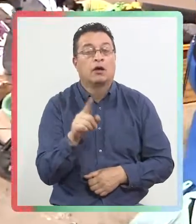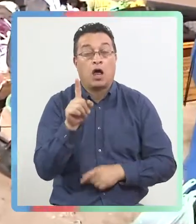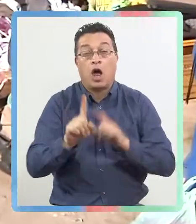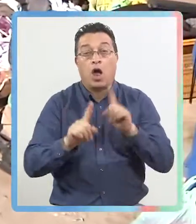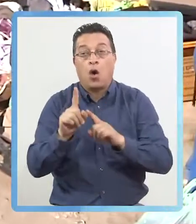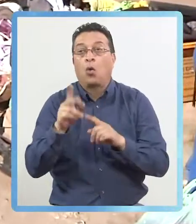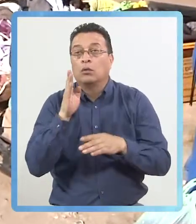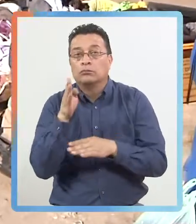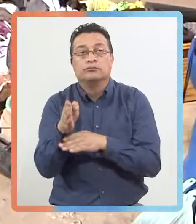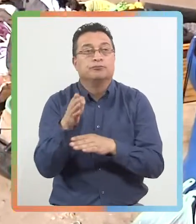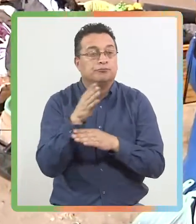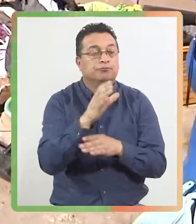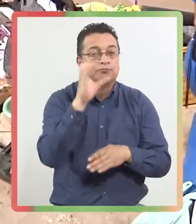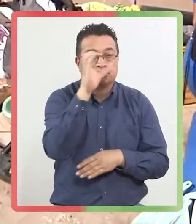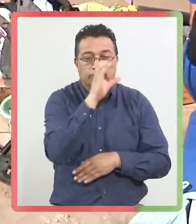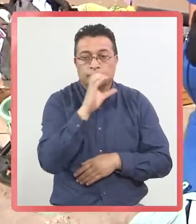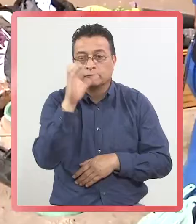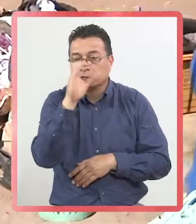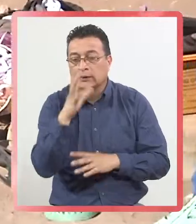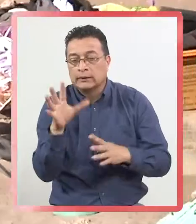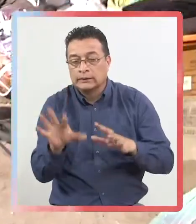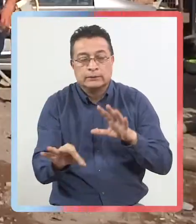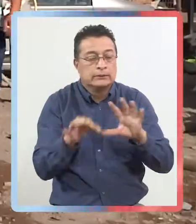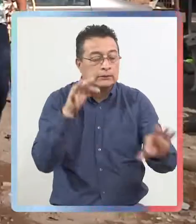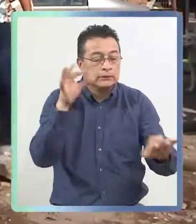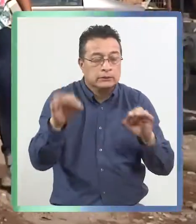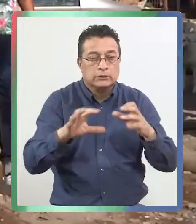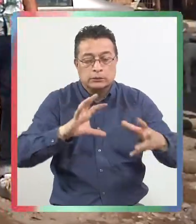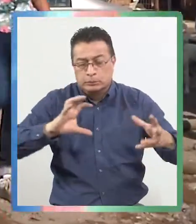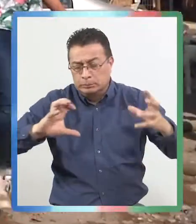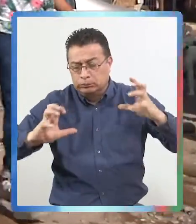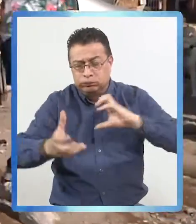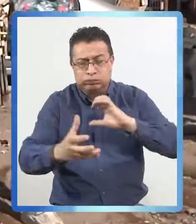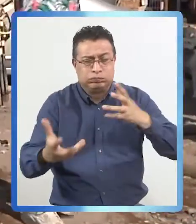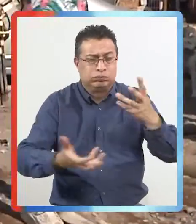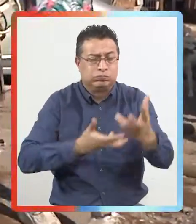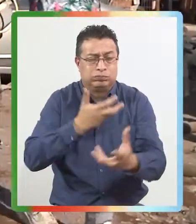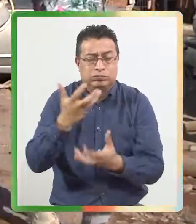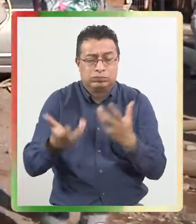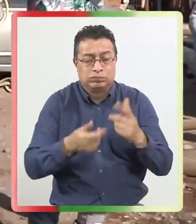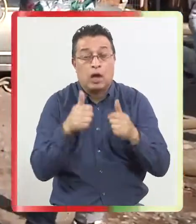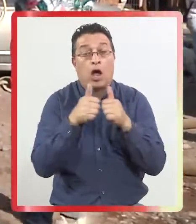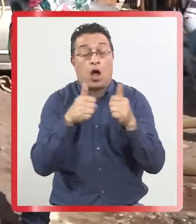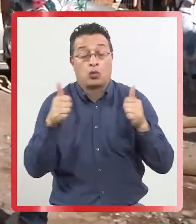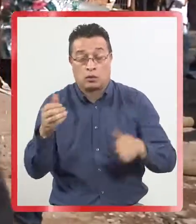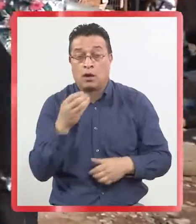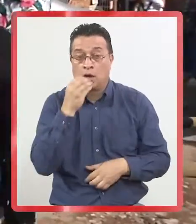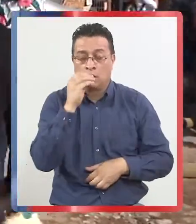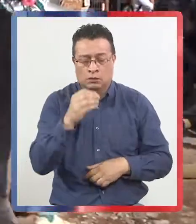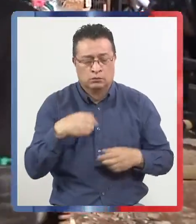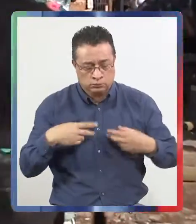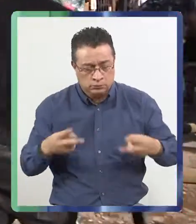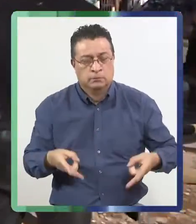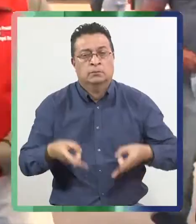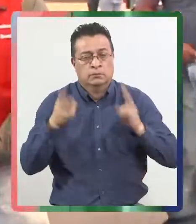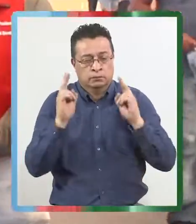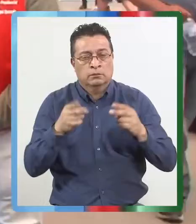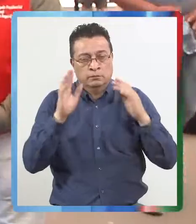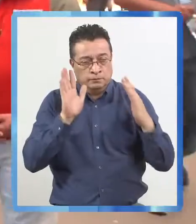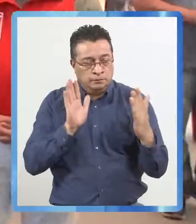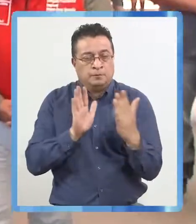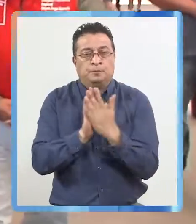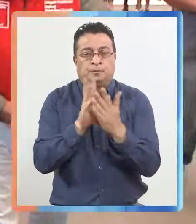algunos recorren el lugar tratando de encontrar algo que salvar de entre las cenizas, la autoridad manifiesta su